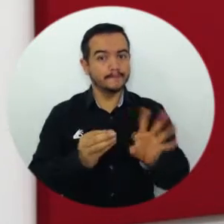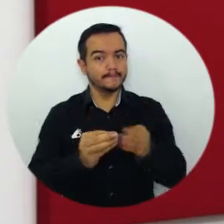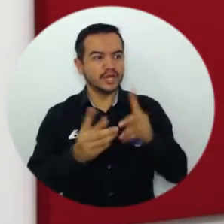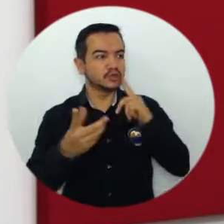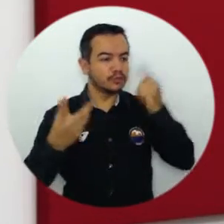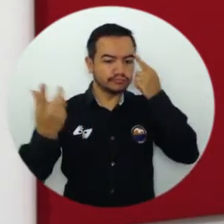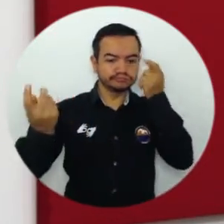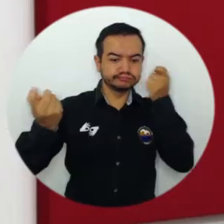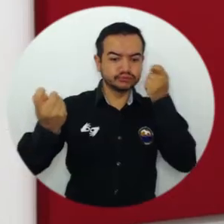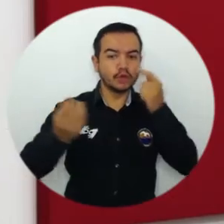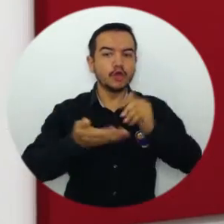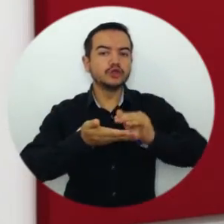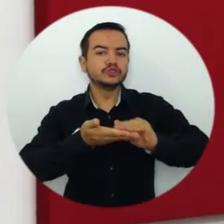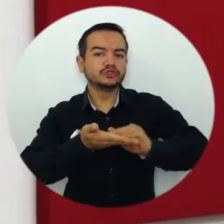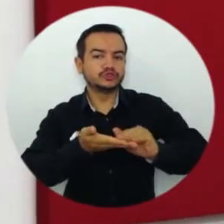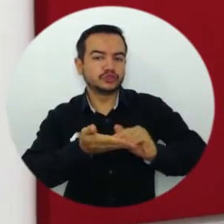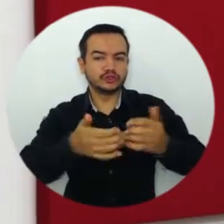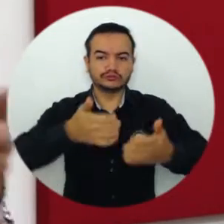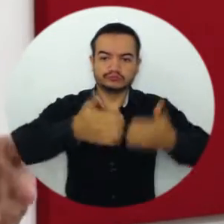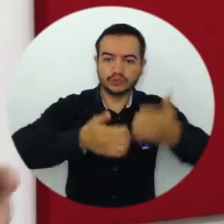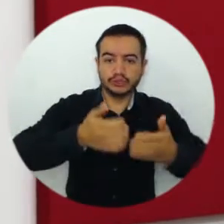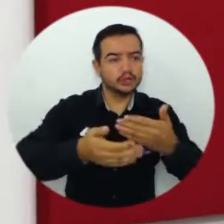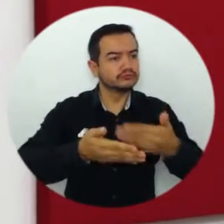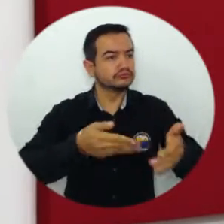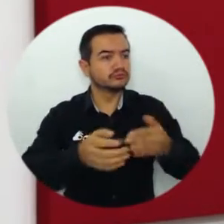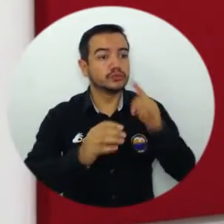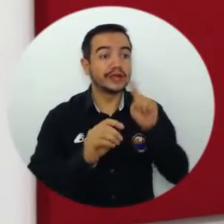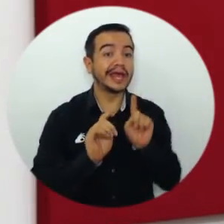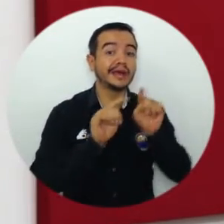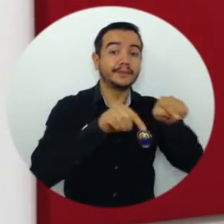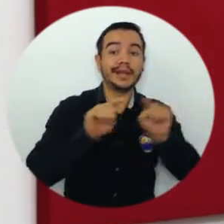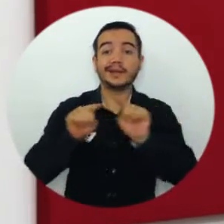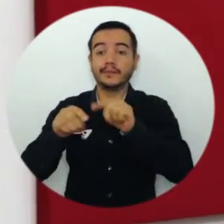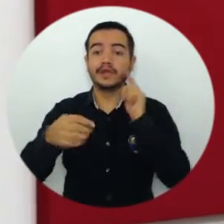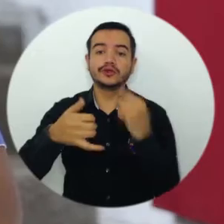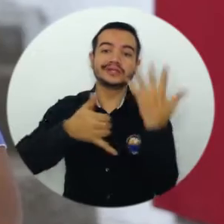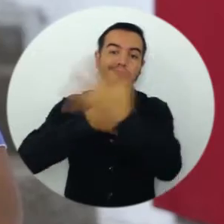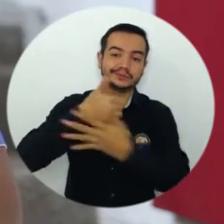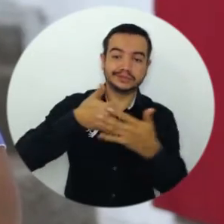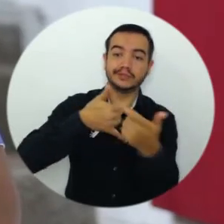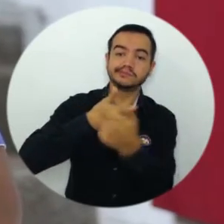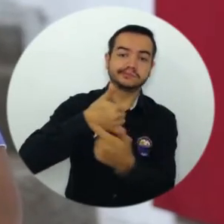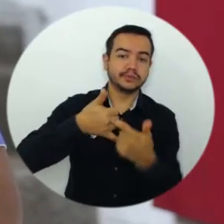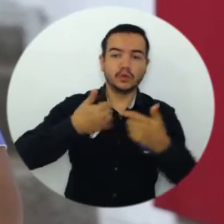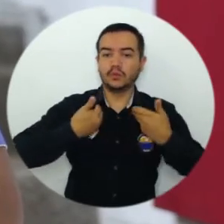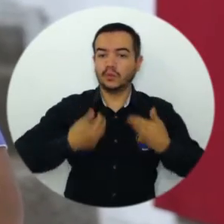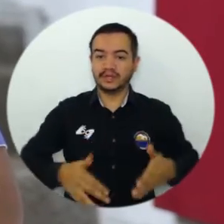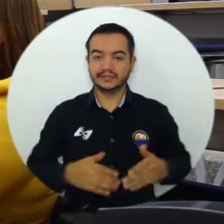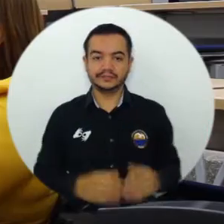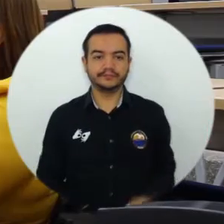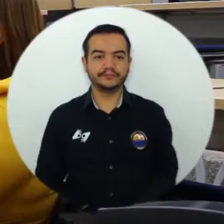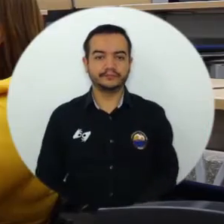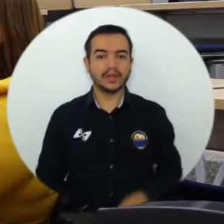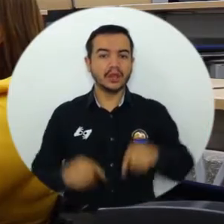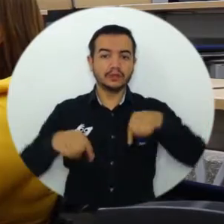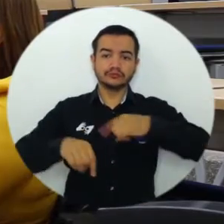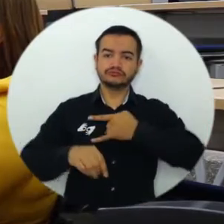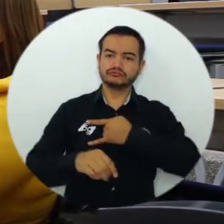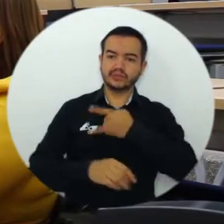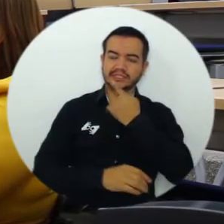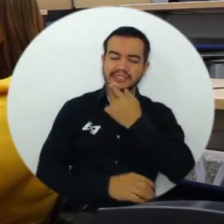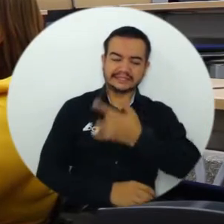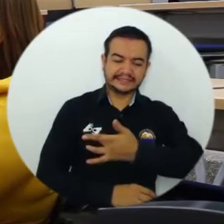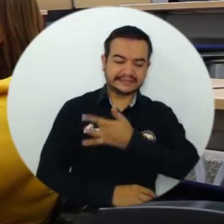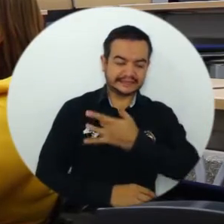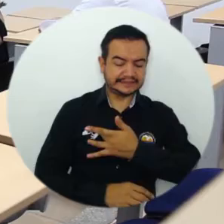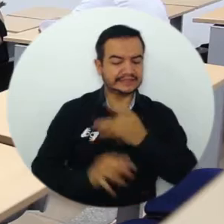uso de los mecanismos alternativos de solución de conflictos en cualquier centro de conciliación a nivel nacional. Para esta Casa de Estudios Superiores es importante la